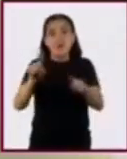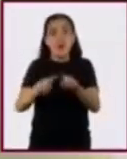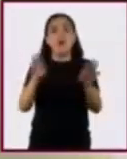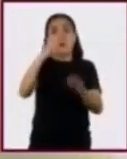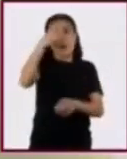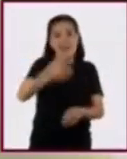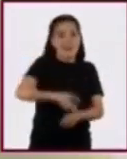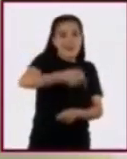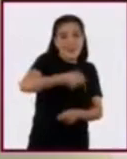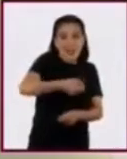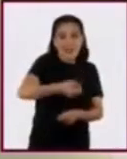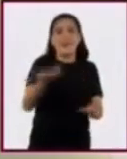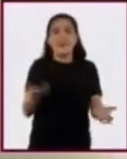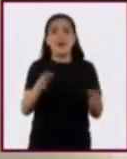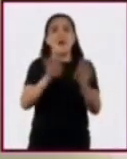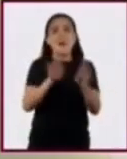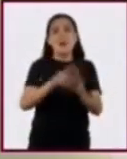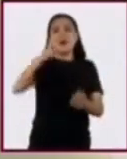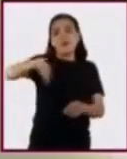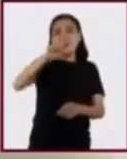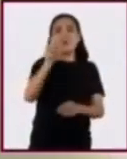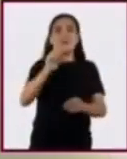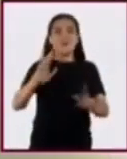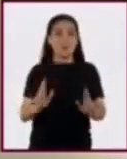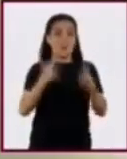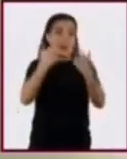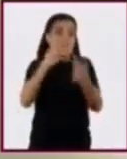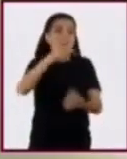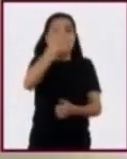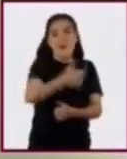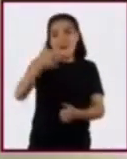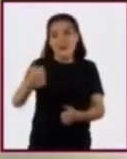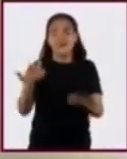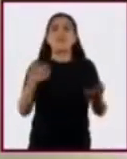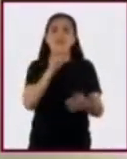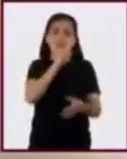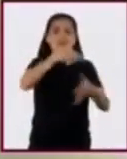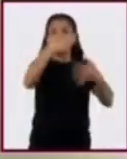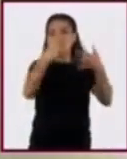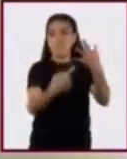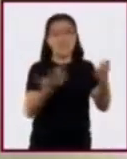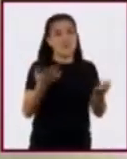para saludarse y las creencias que practican, entre muchas otras.